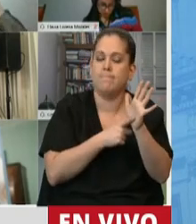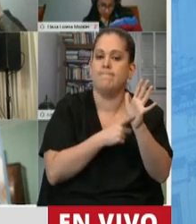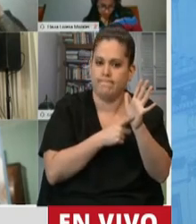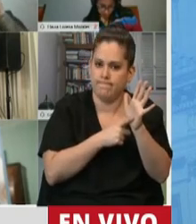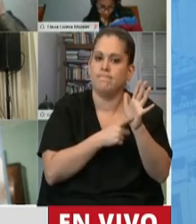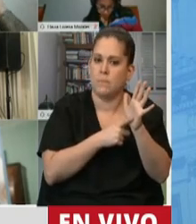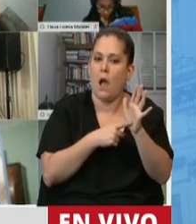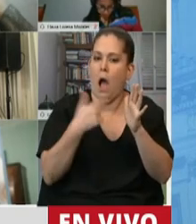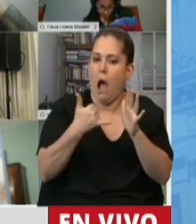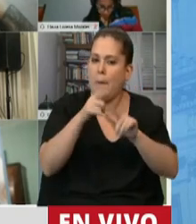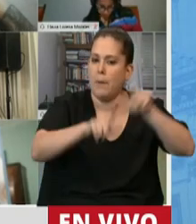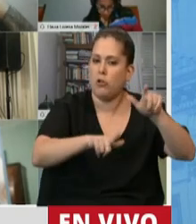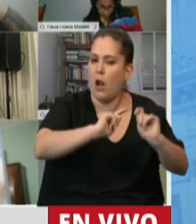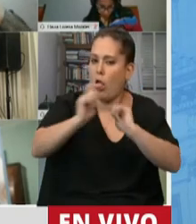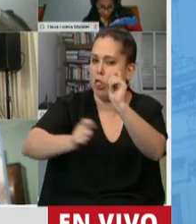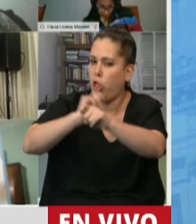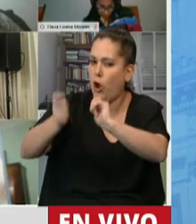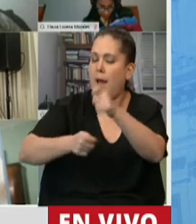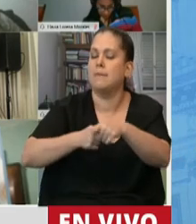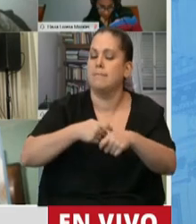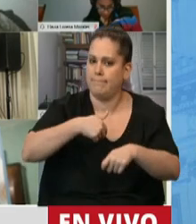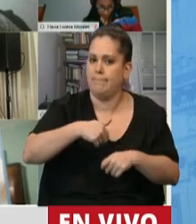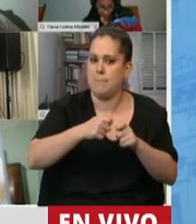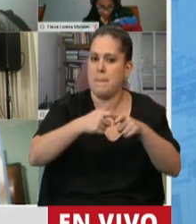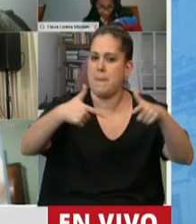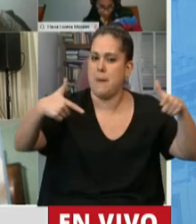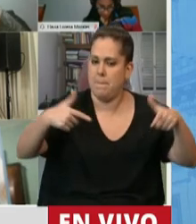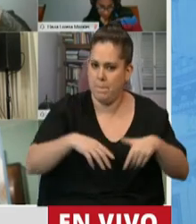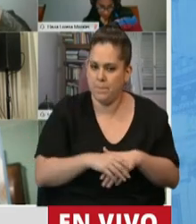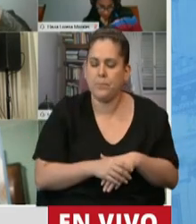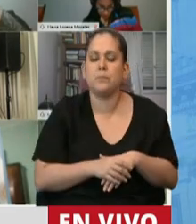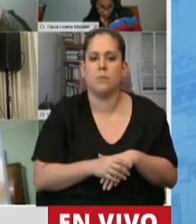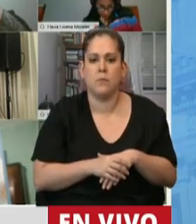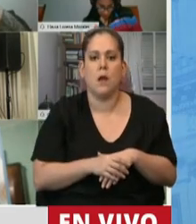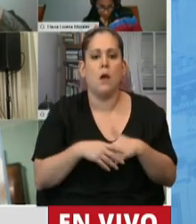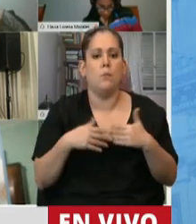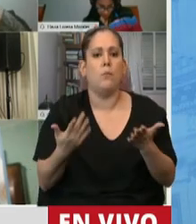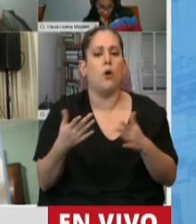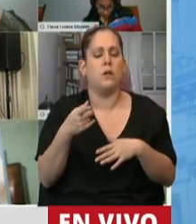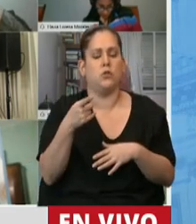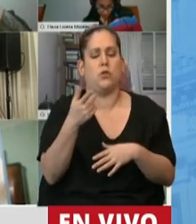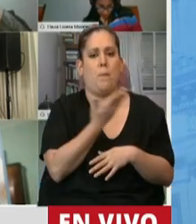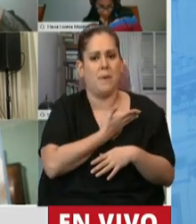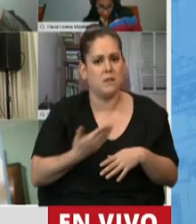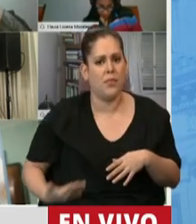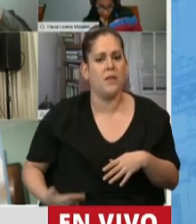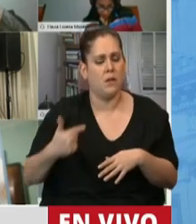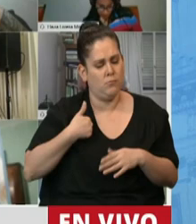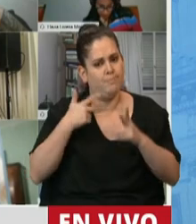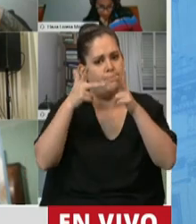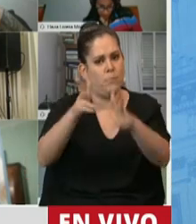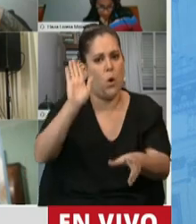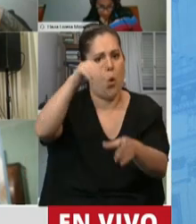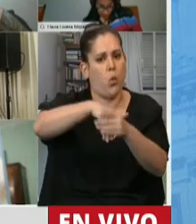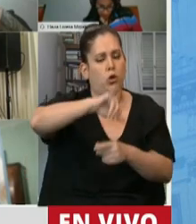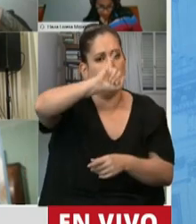con los que contarán para poder seguir ayudando a la recuperación de los enfermos del COVID-19. Es por el esfuerzo señor presidente que estoy adelantando mi voto